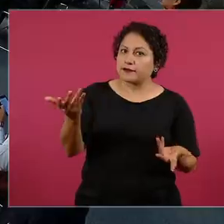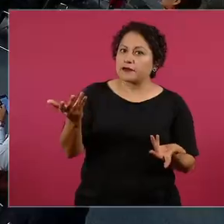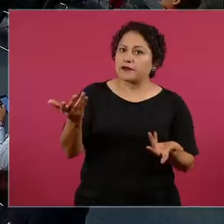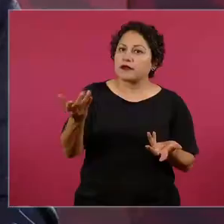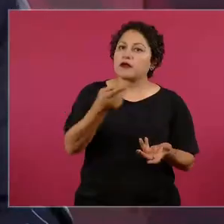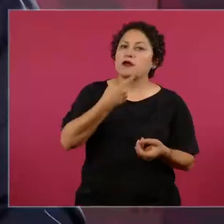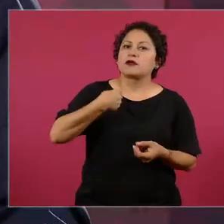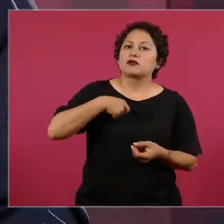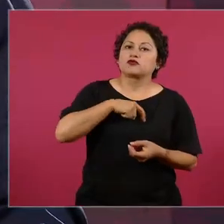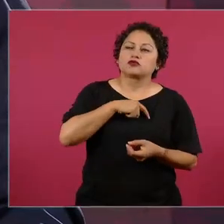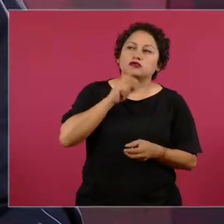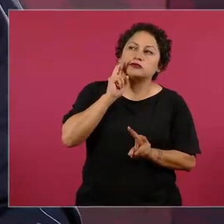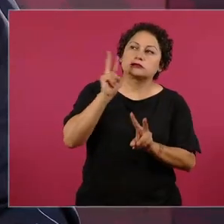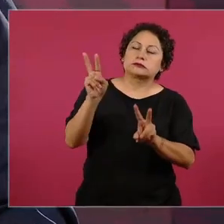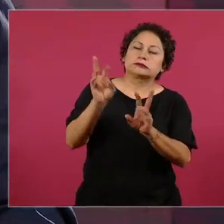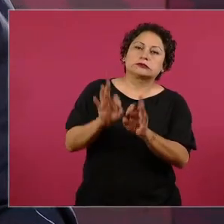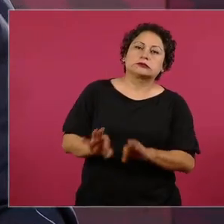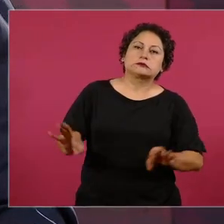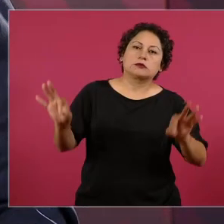importantes los